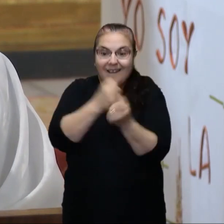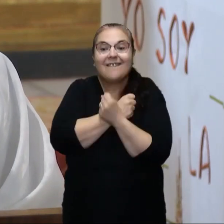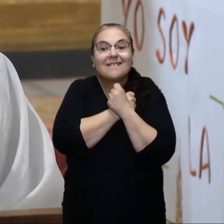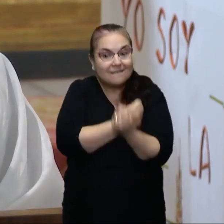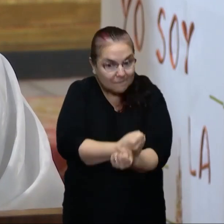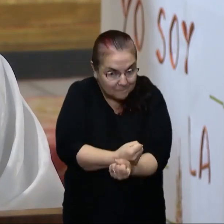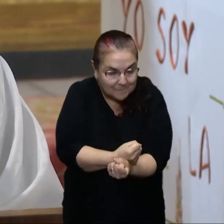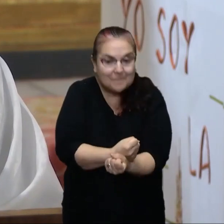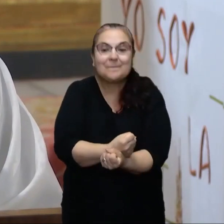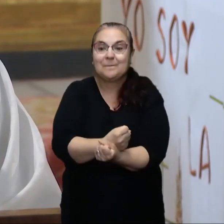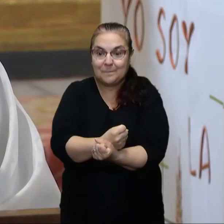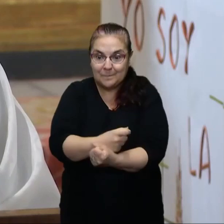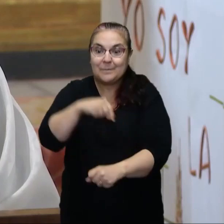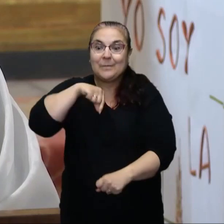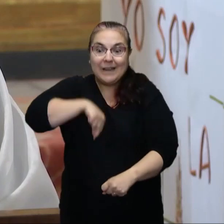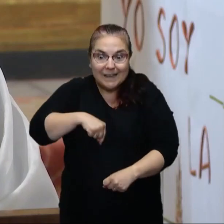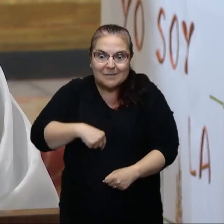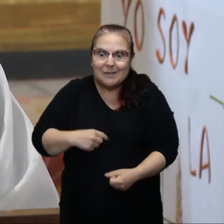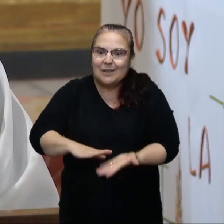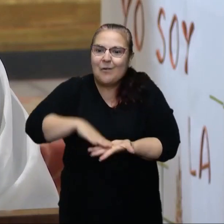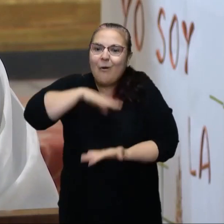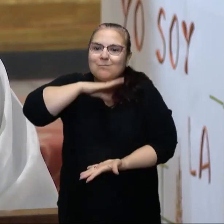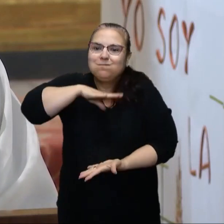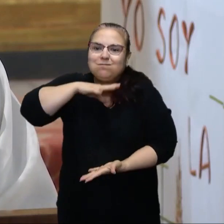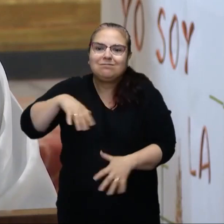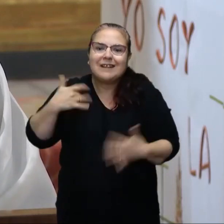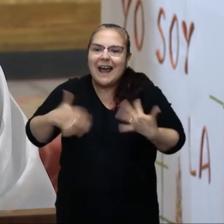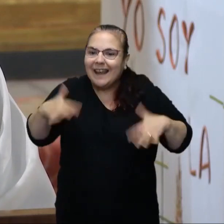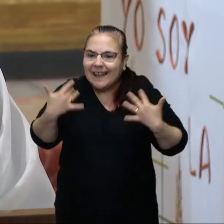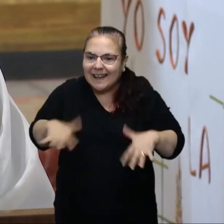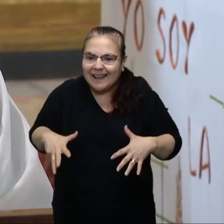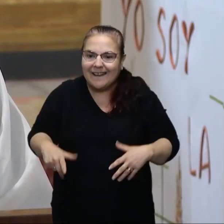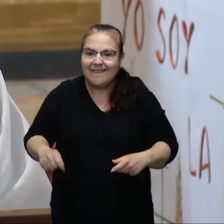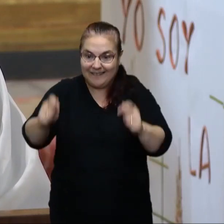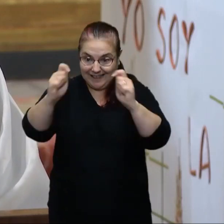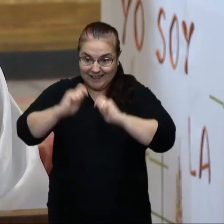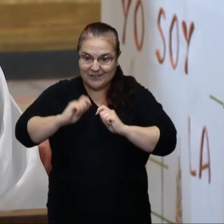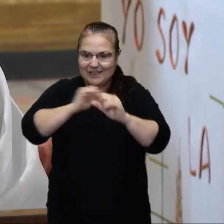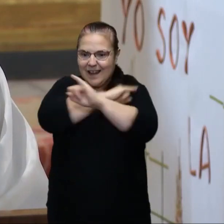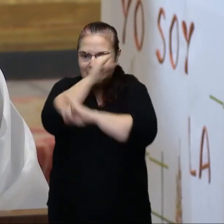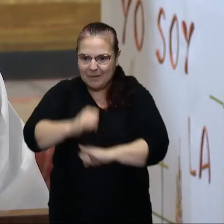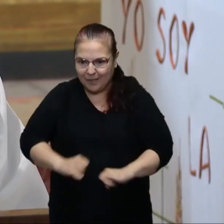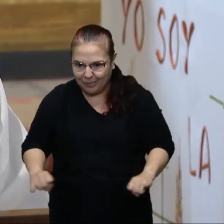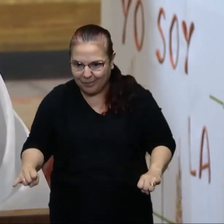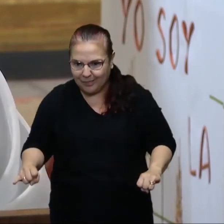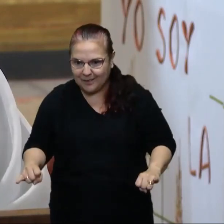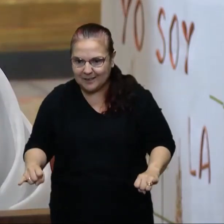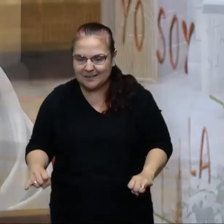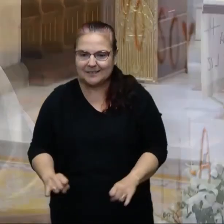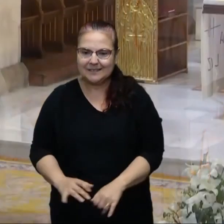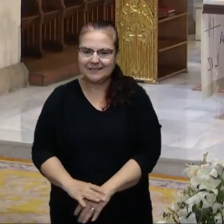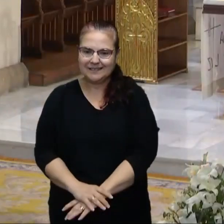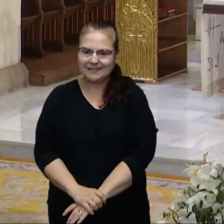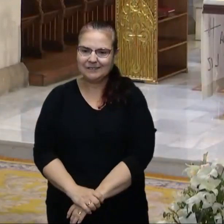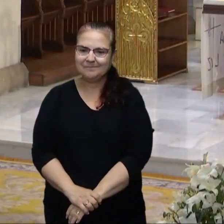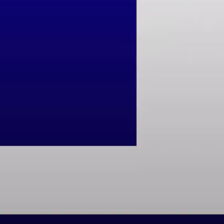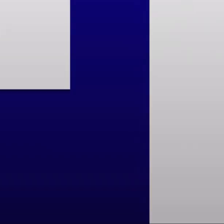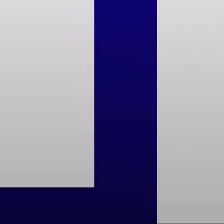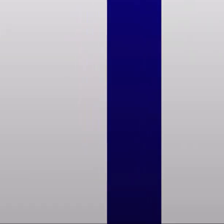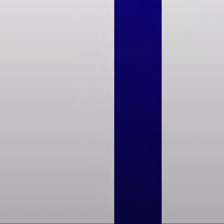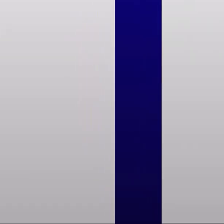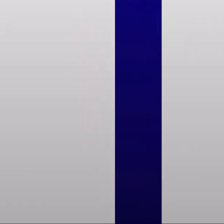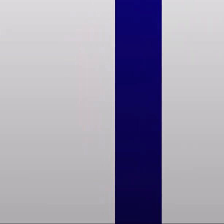El Espíritu que nos colma de alegría. El Espíritu que nos da la paz. Que así sea.